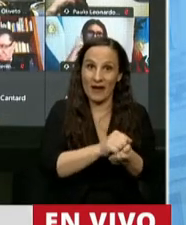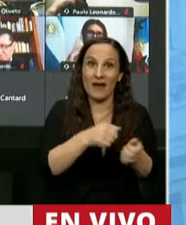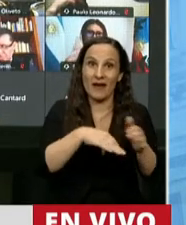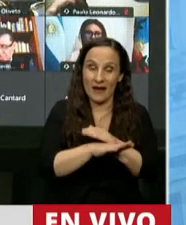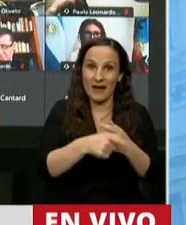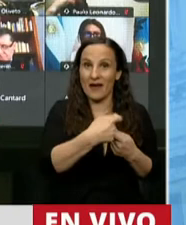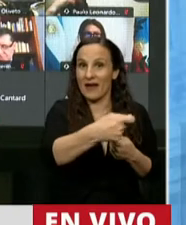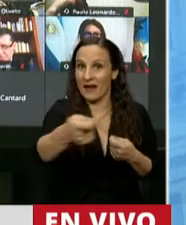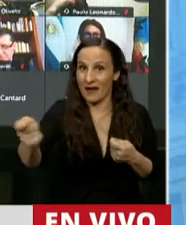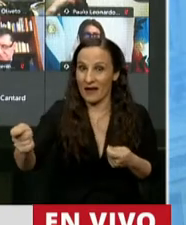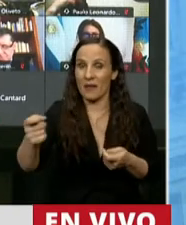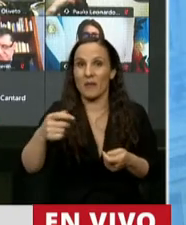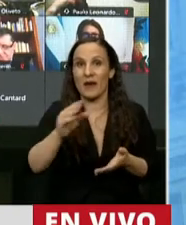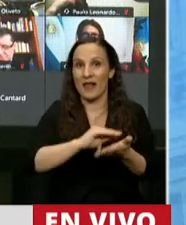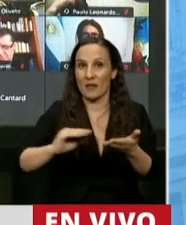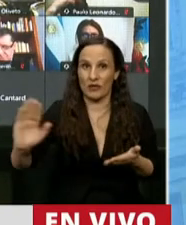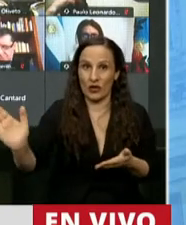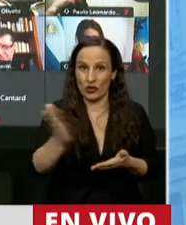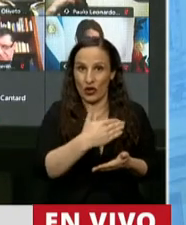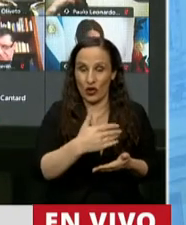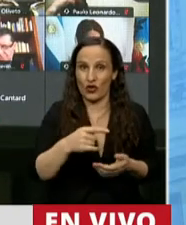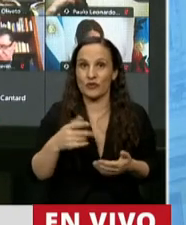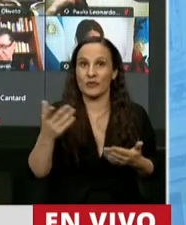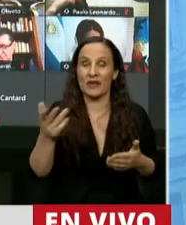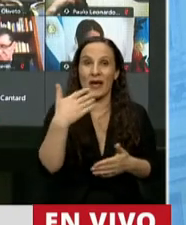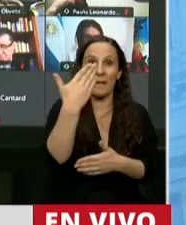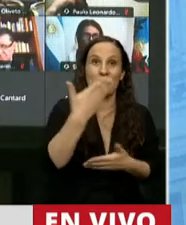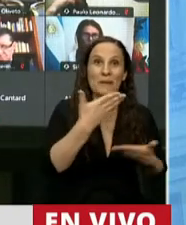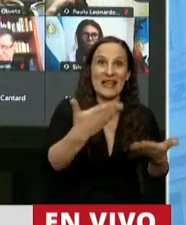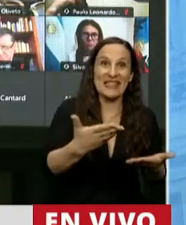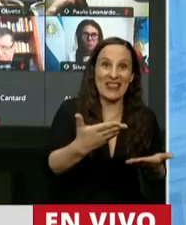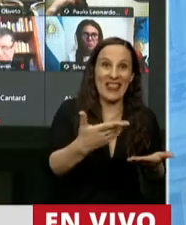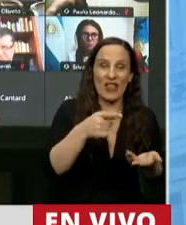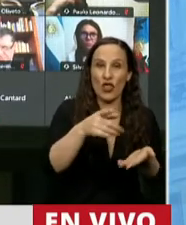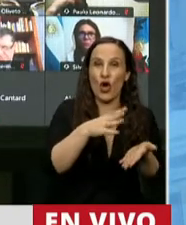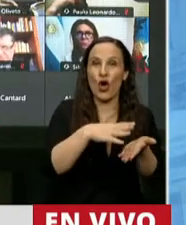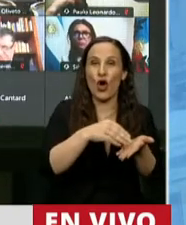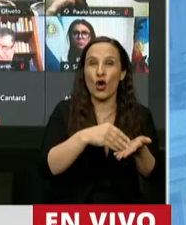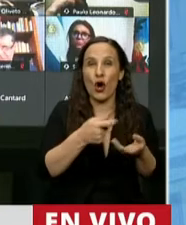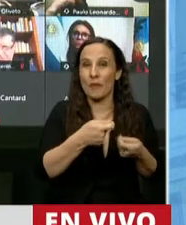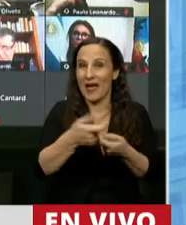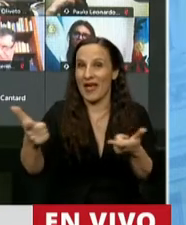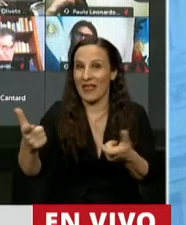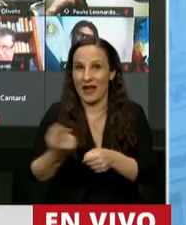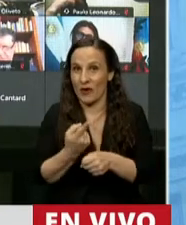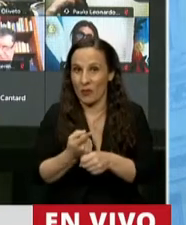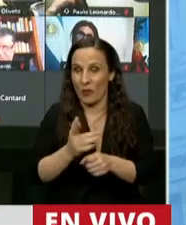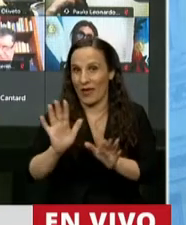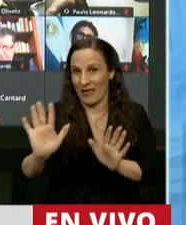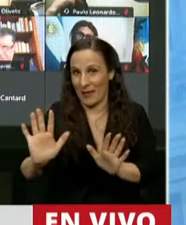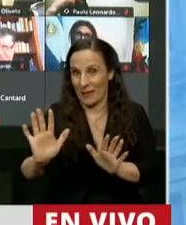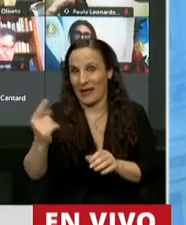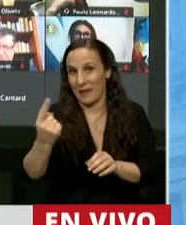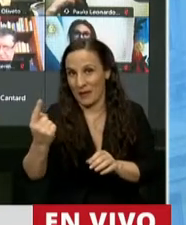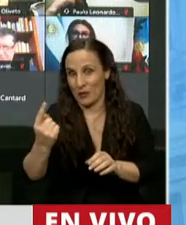distribuirán para todos los diputados. Si lo está presentando, no le puede dar una copia de lo que está presentando. Espere unos minutos